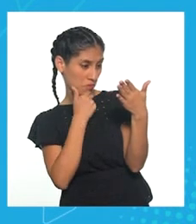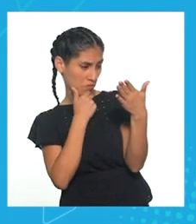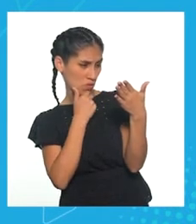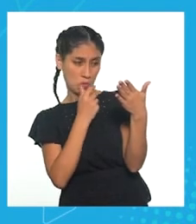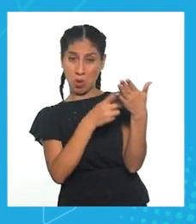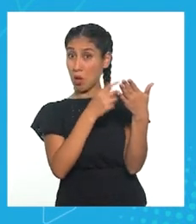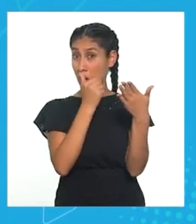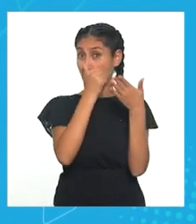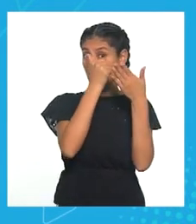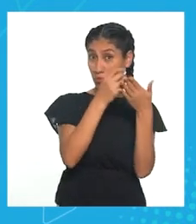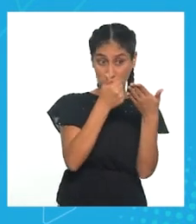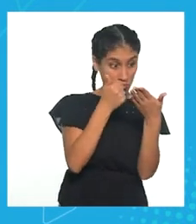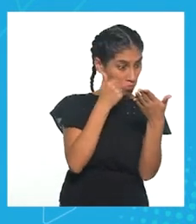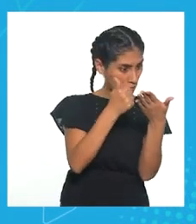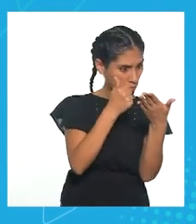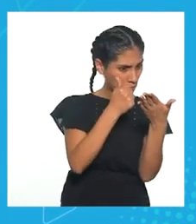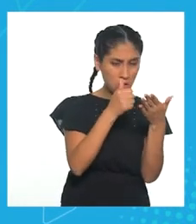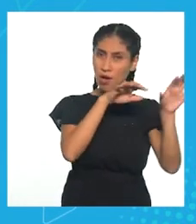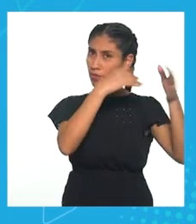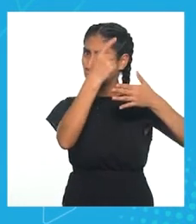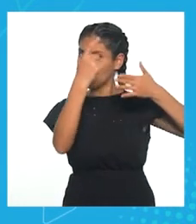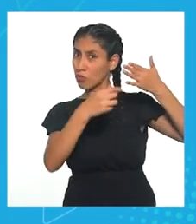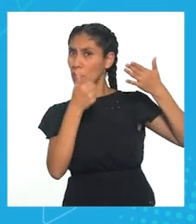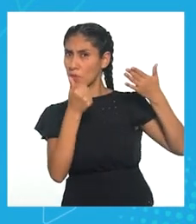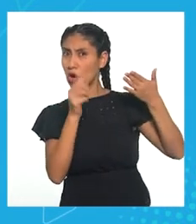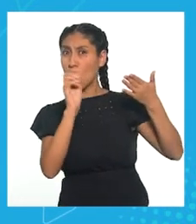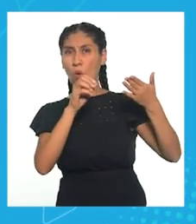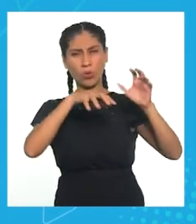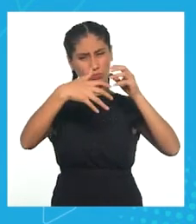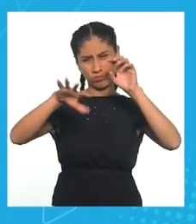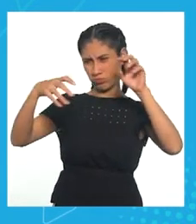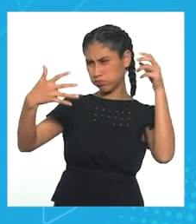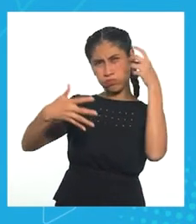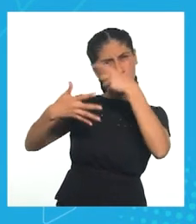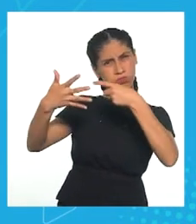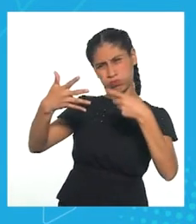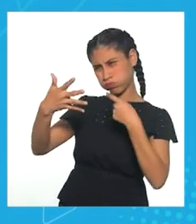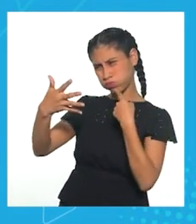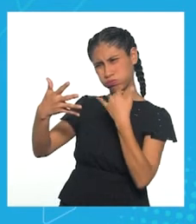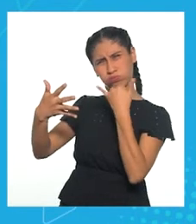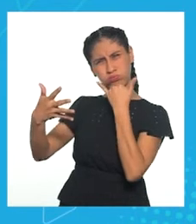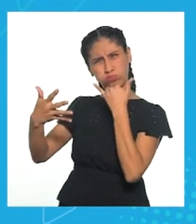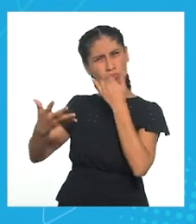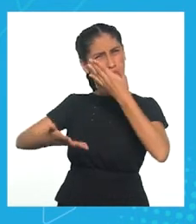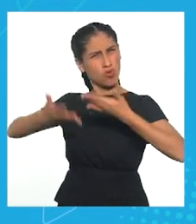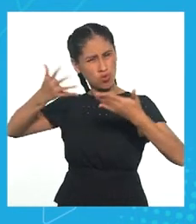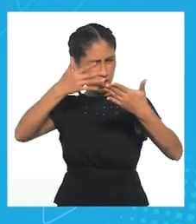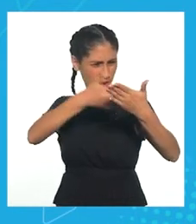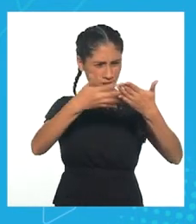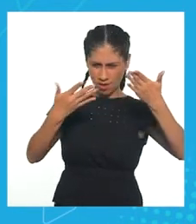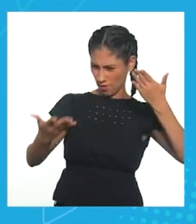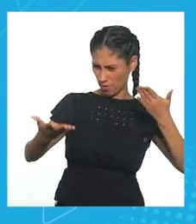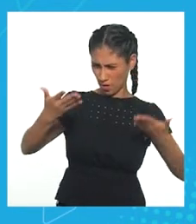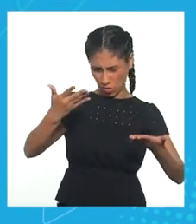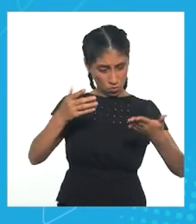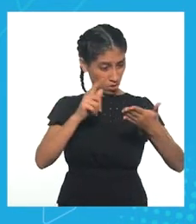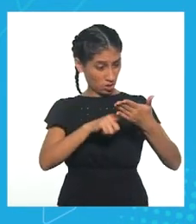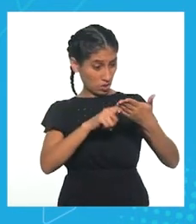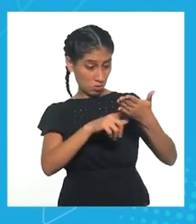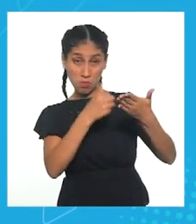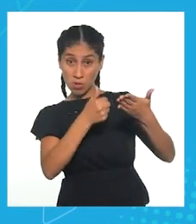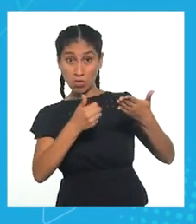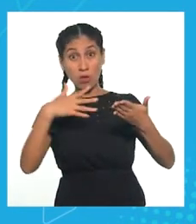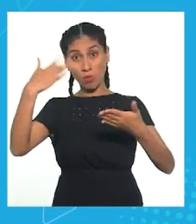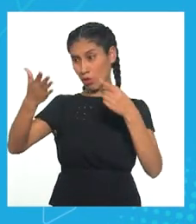fallado en nuestro prototipo o con nuestras ideas. Sobre la base de eso, repetimos el proceso una y otra vez